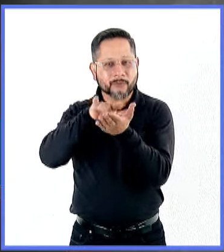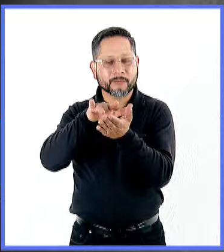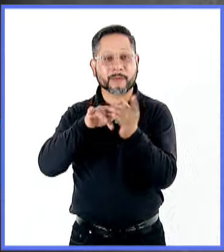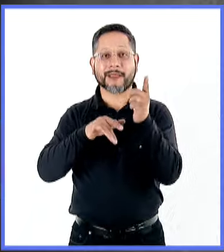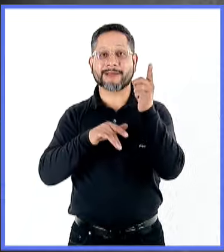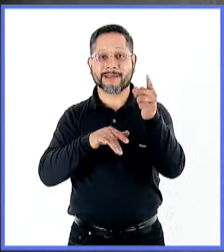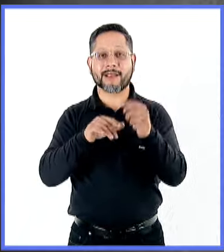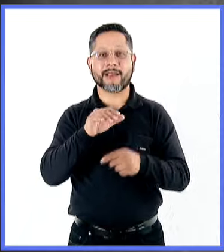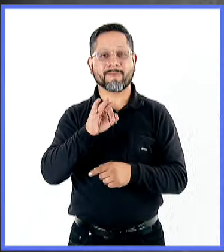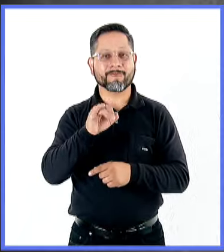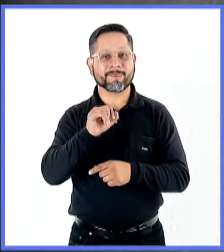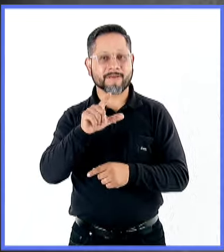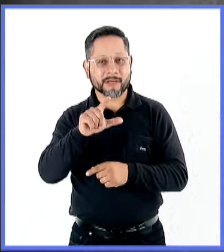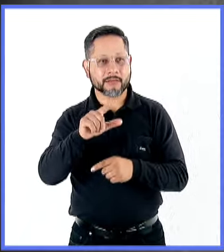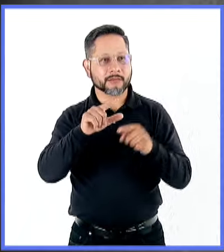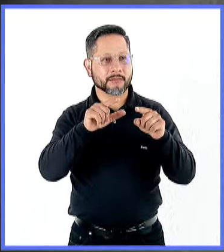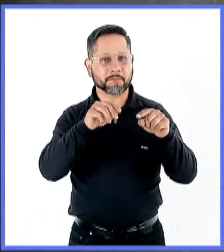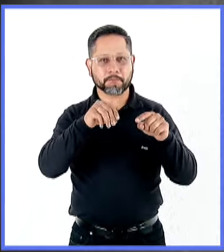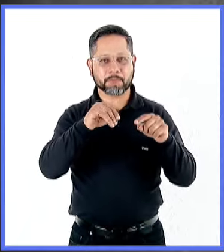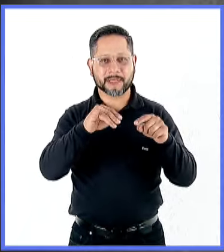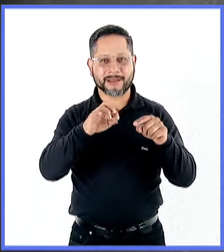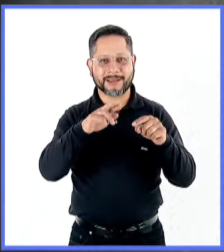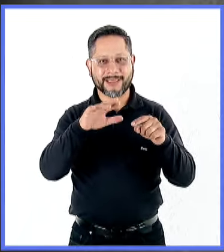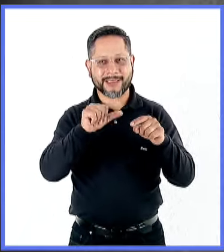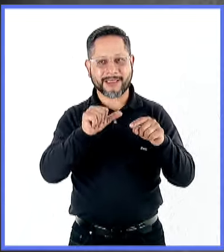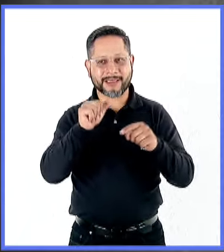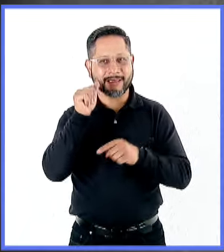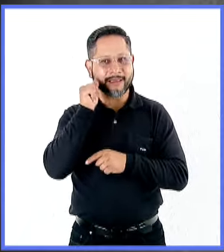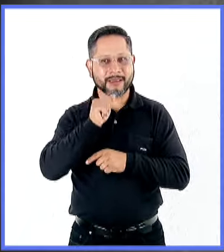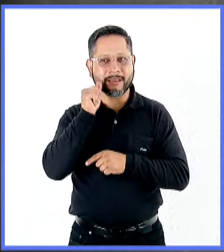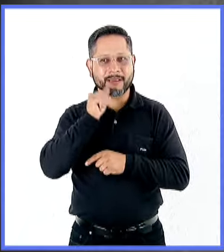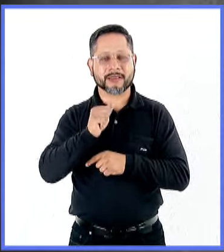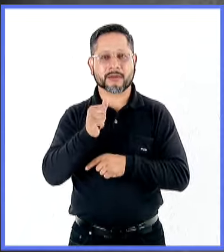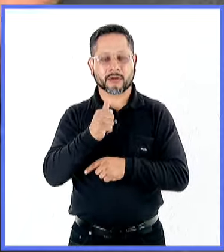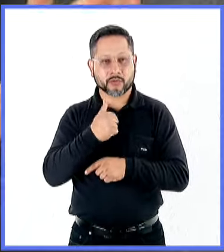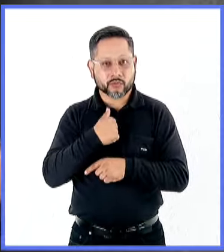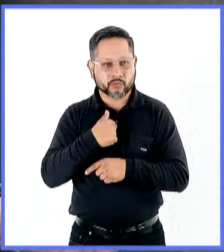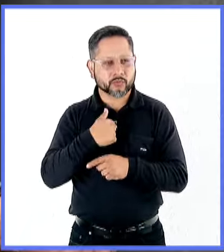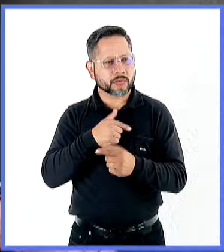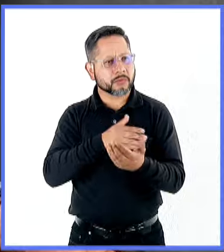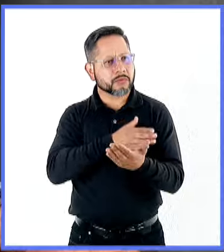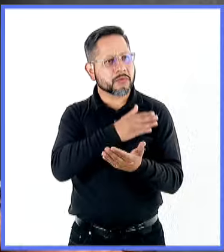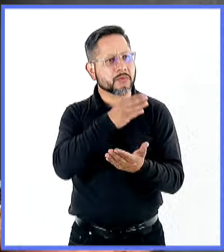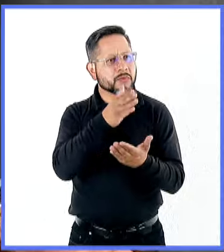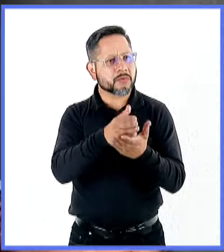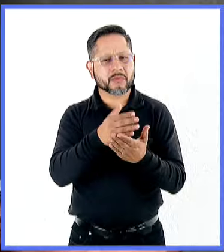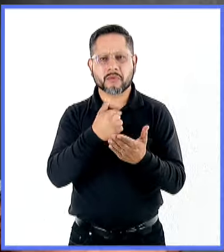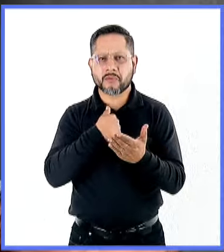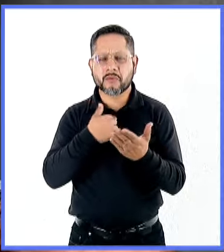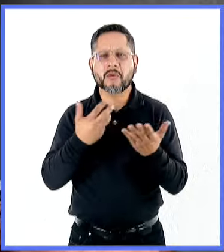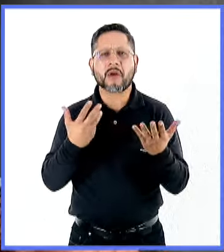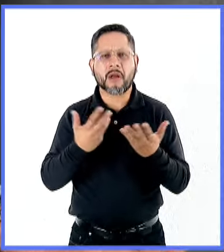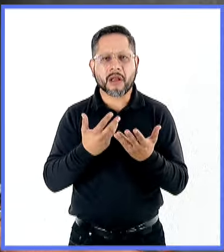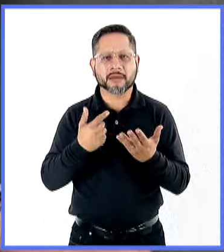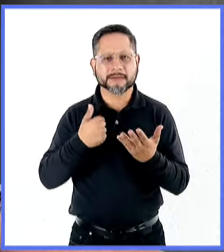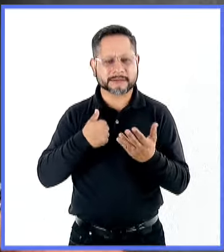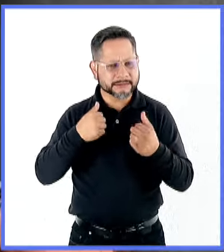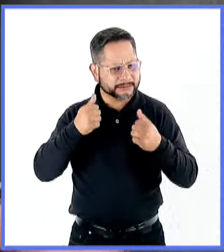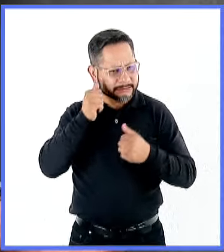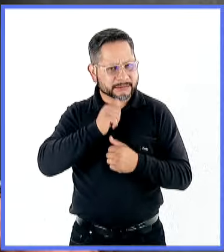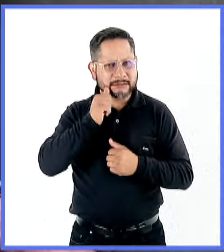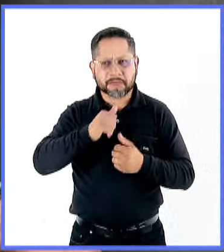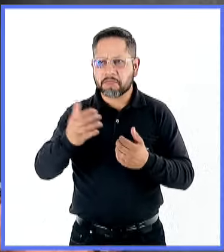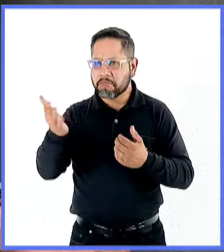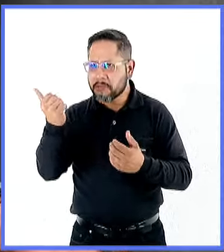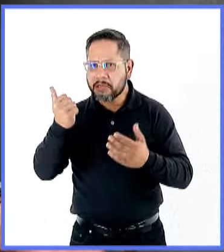minería. Siempre, siempre, desde que yo estoy, hemos estado muy, muy receptivos